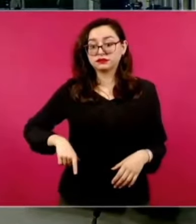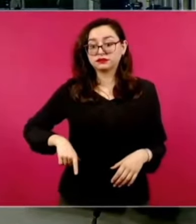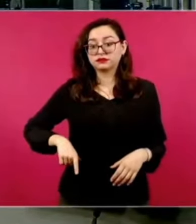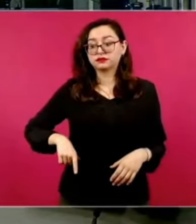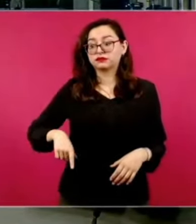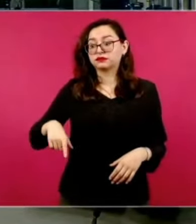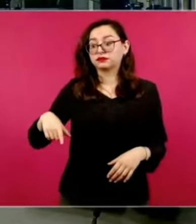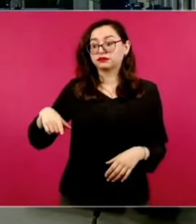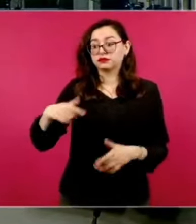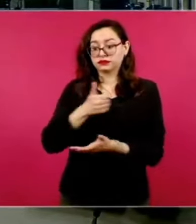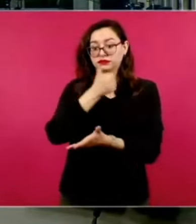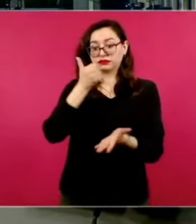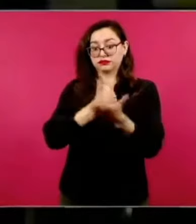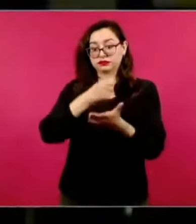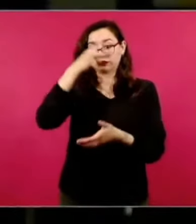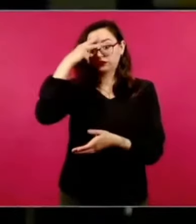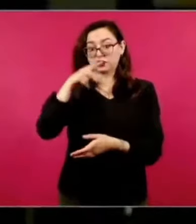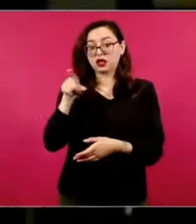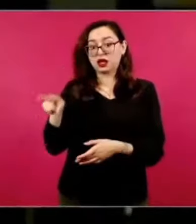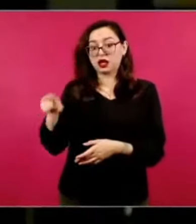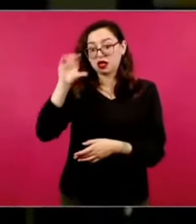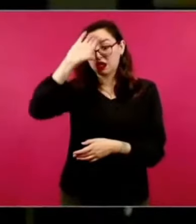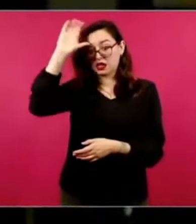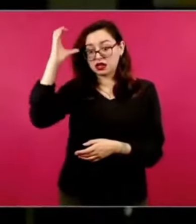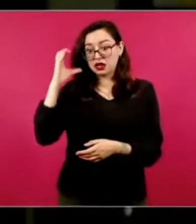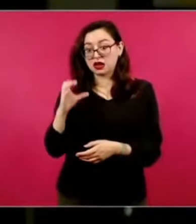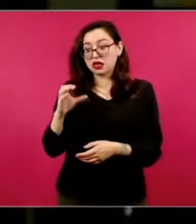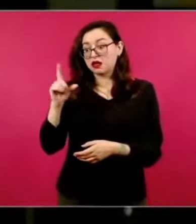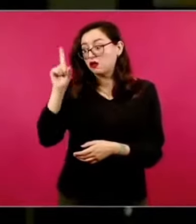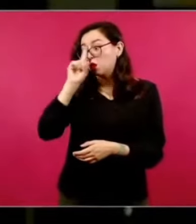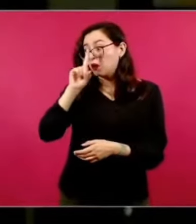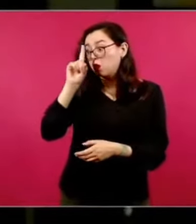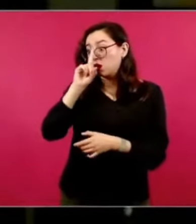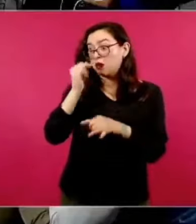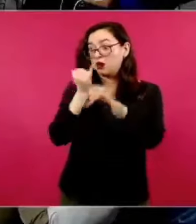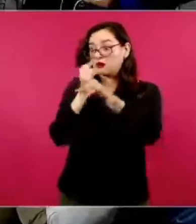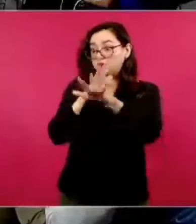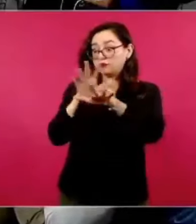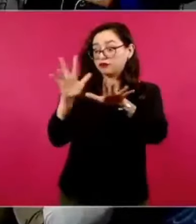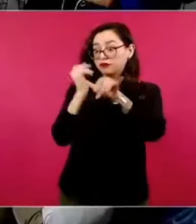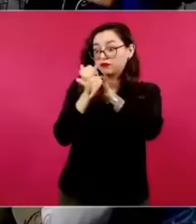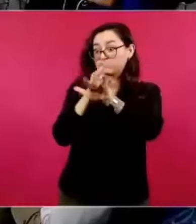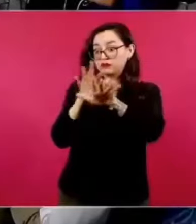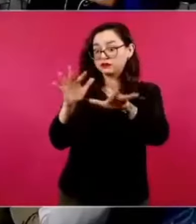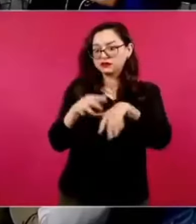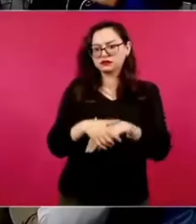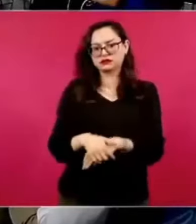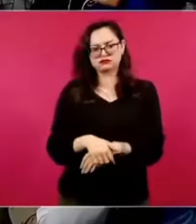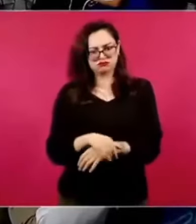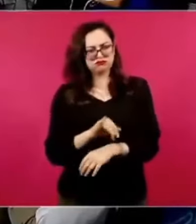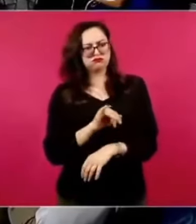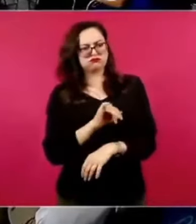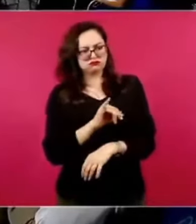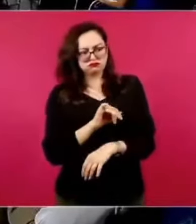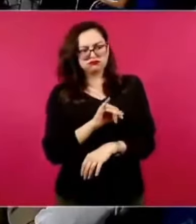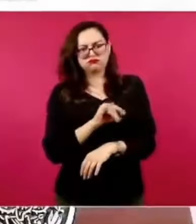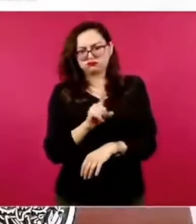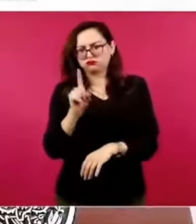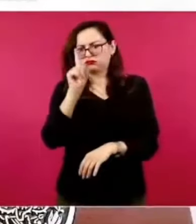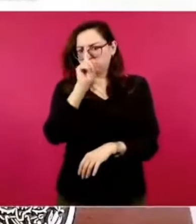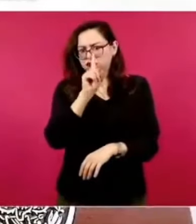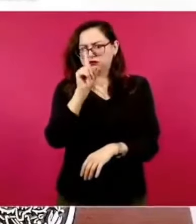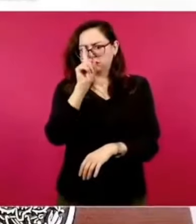los días para poder seguir disminuyendo la derechización? Sí, y lo va a hacer seguramente la presidenta